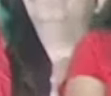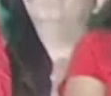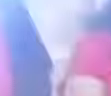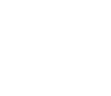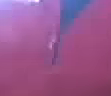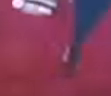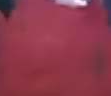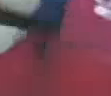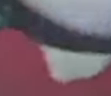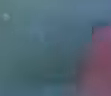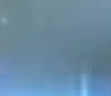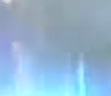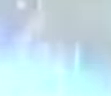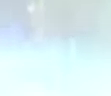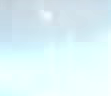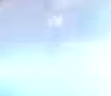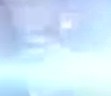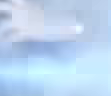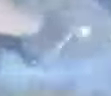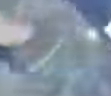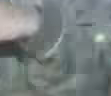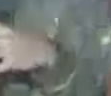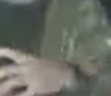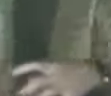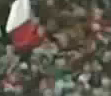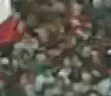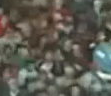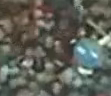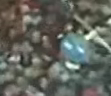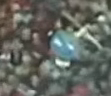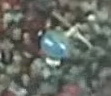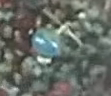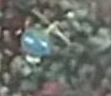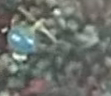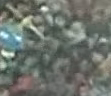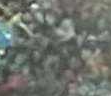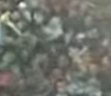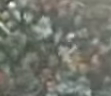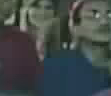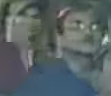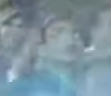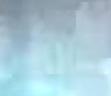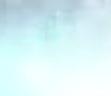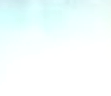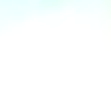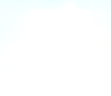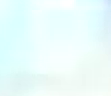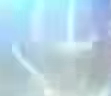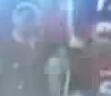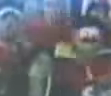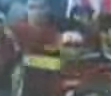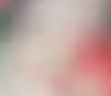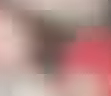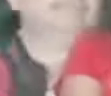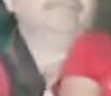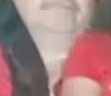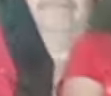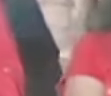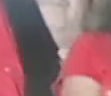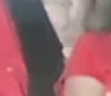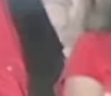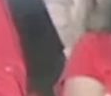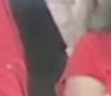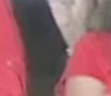ahora cuando nosotros los venezolanos y venezolanas podemos